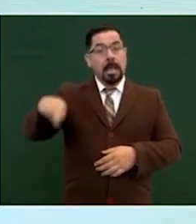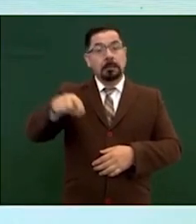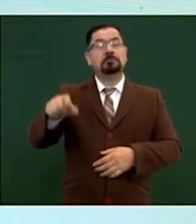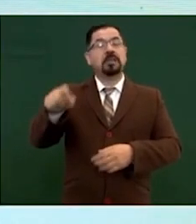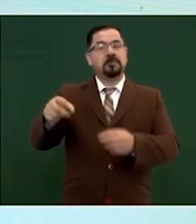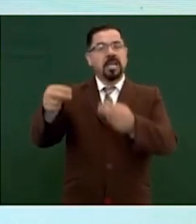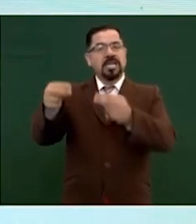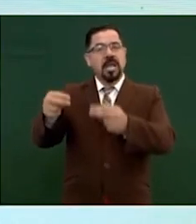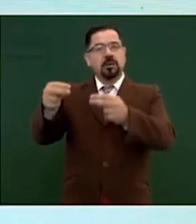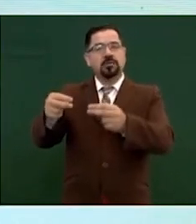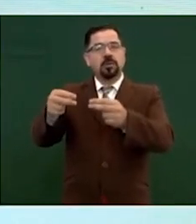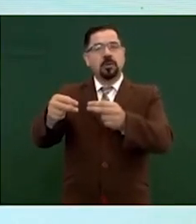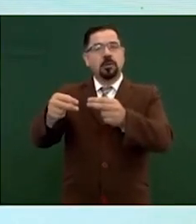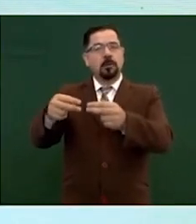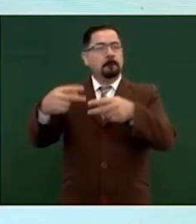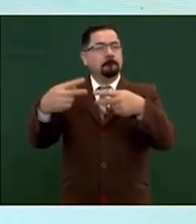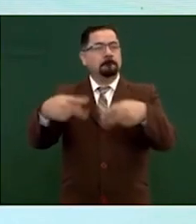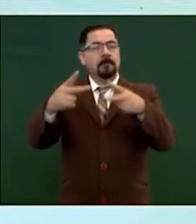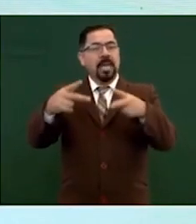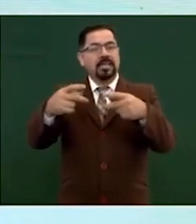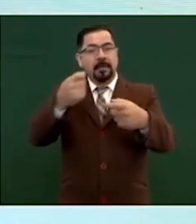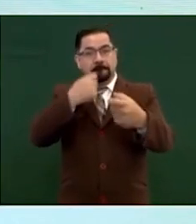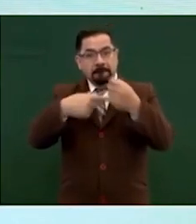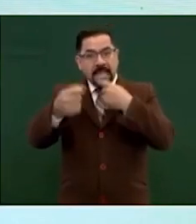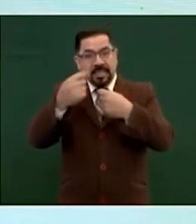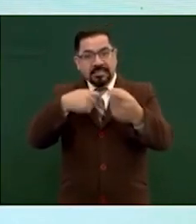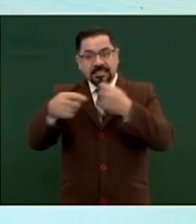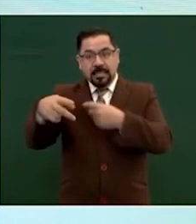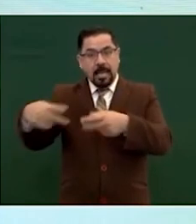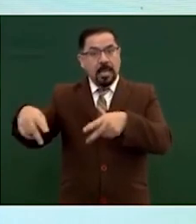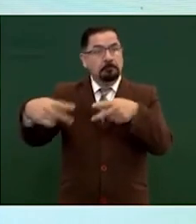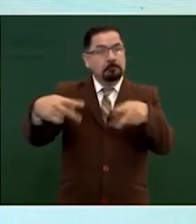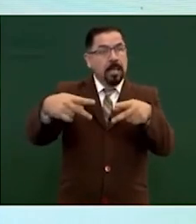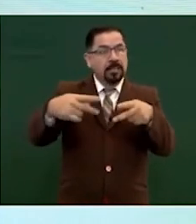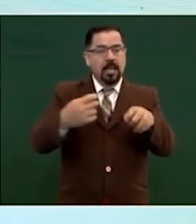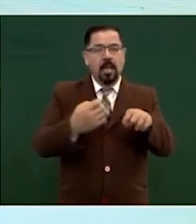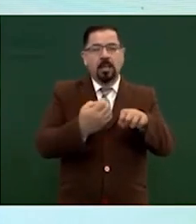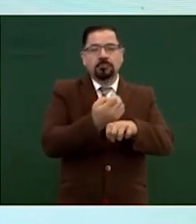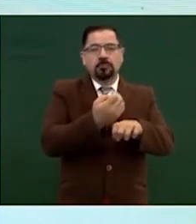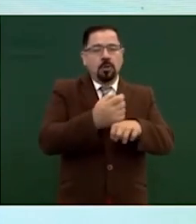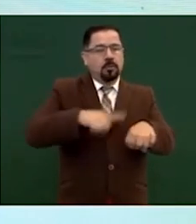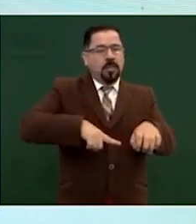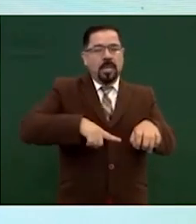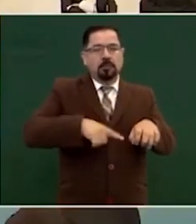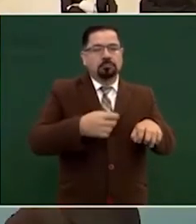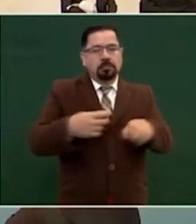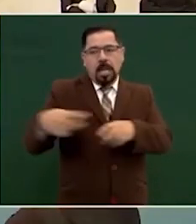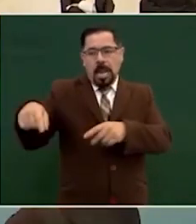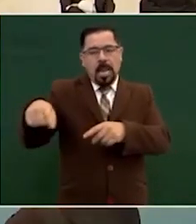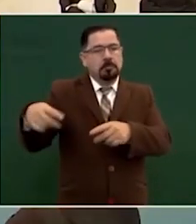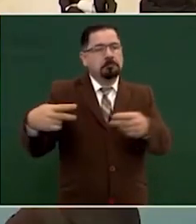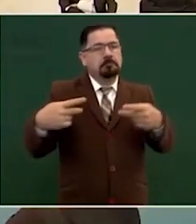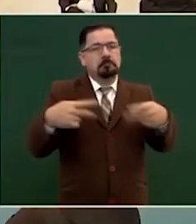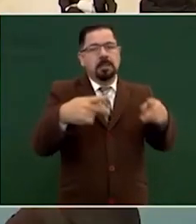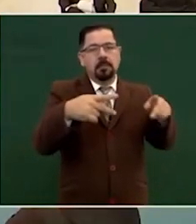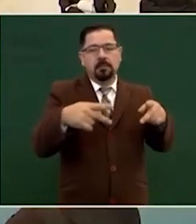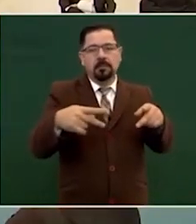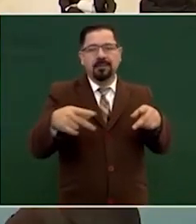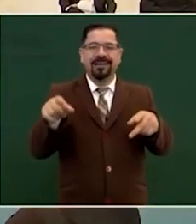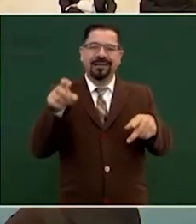a los gobiernos estatales y los que vendían antes las medicinas aquí está vinculado